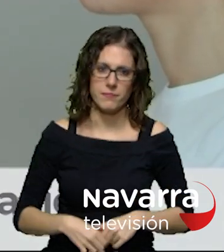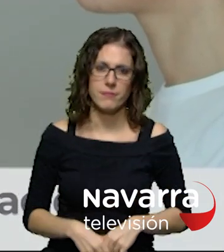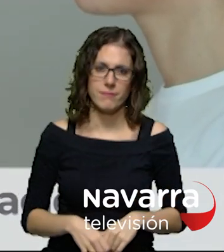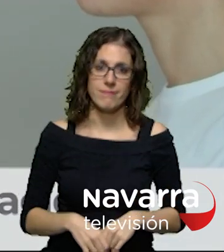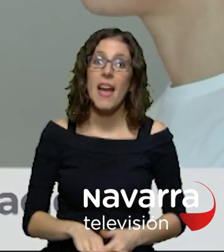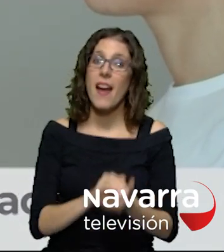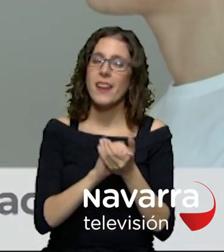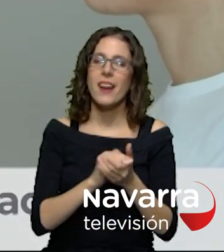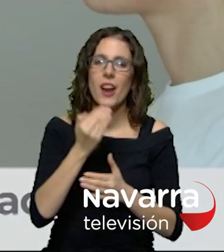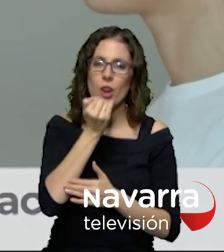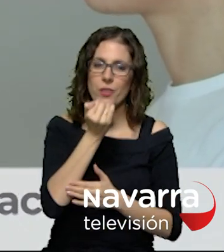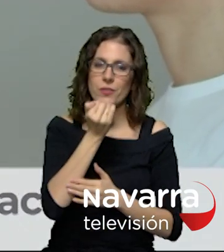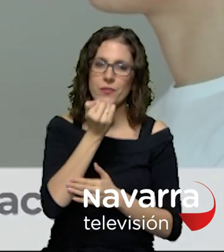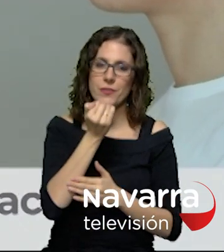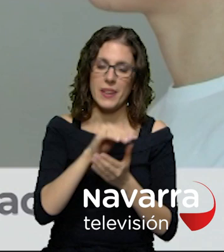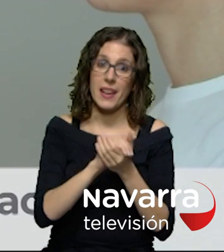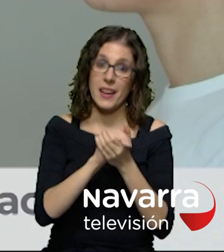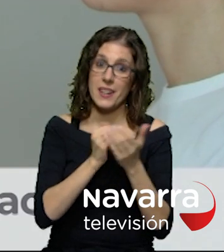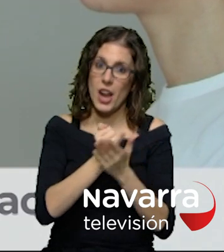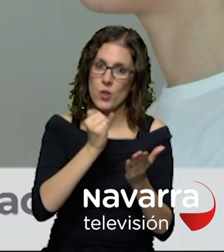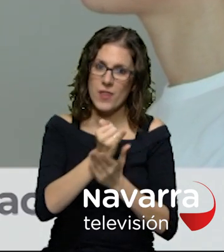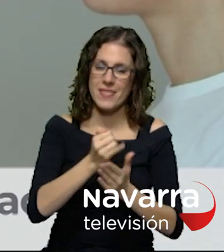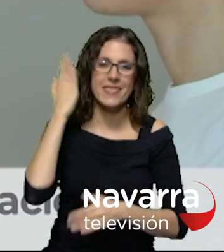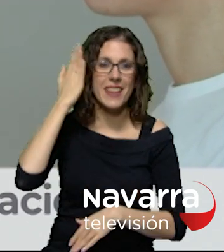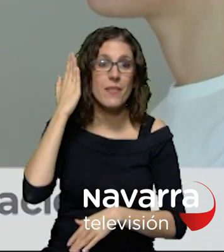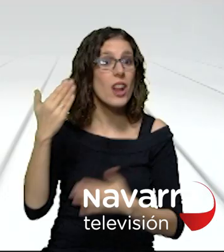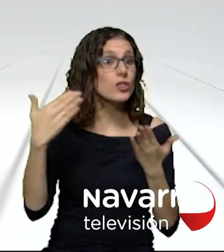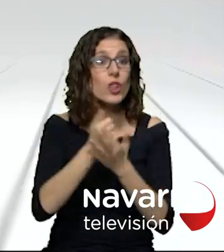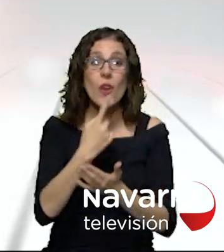Caja Rural de Navarra todo es más fácil si estás cerca